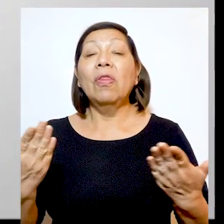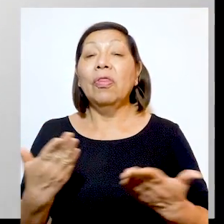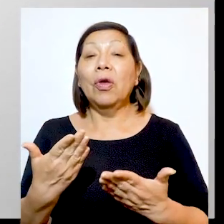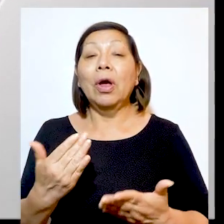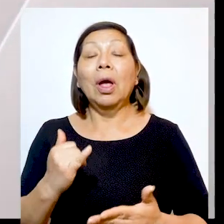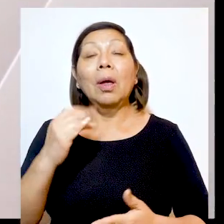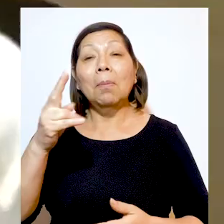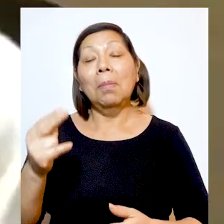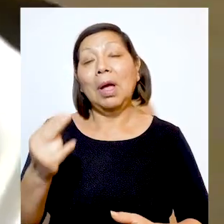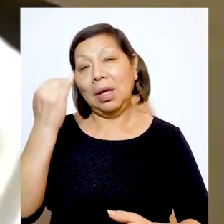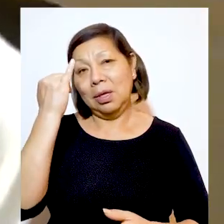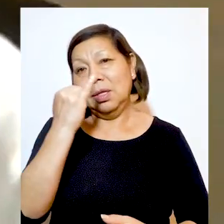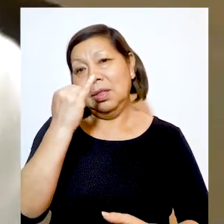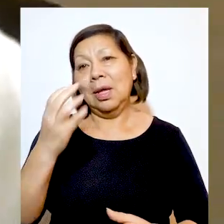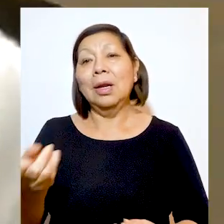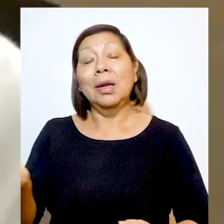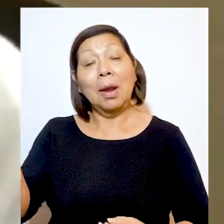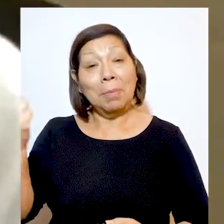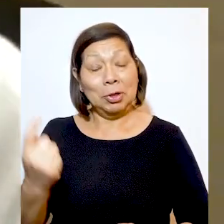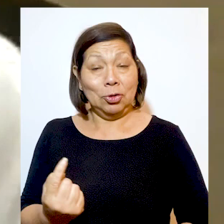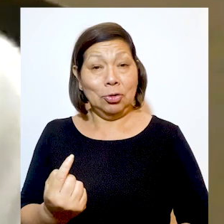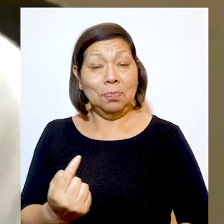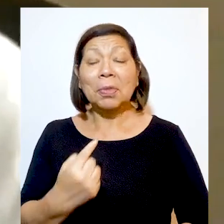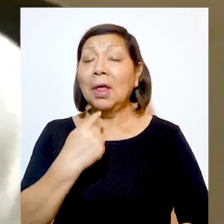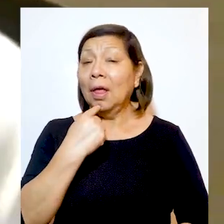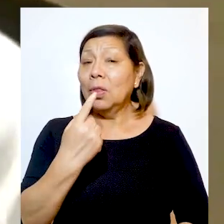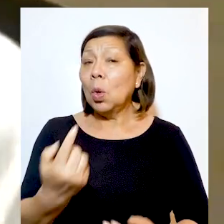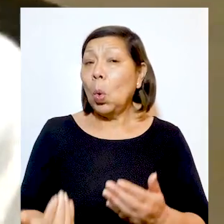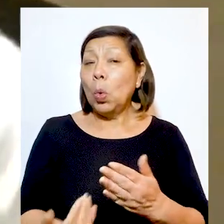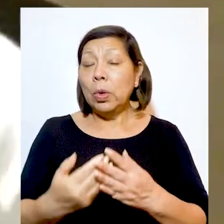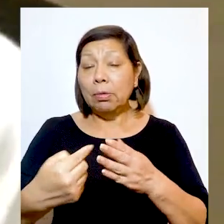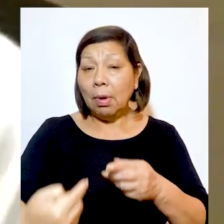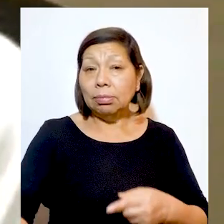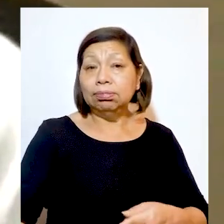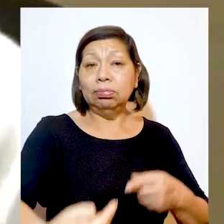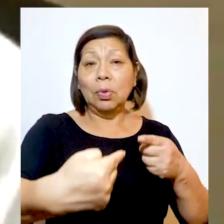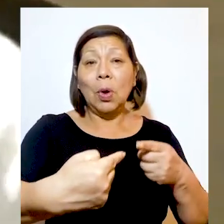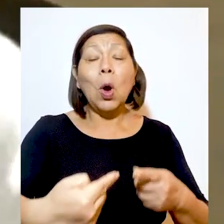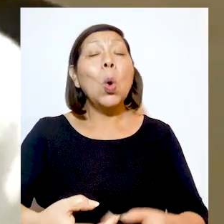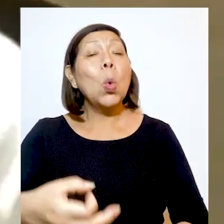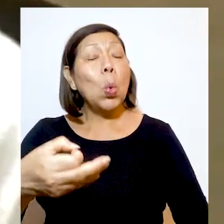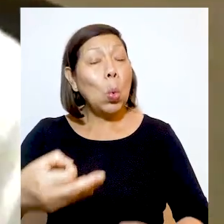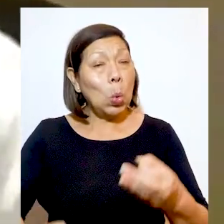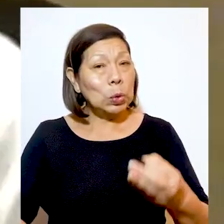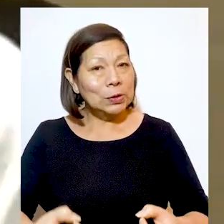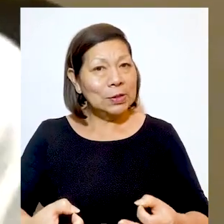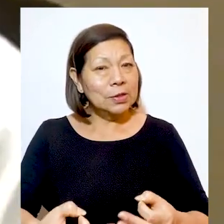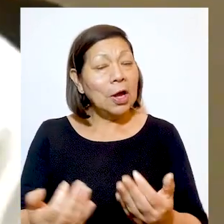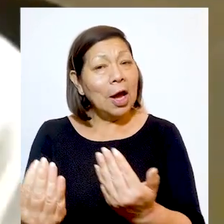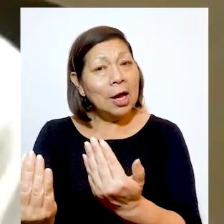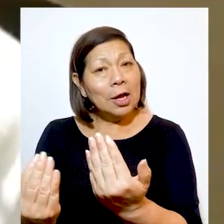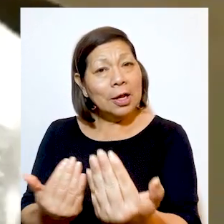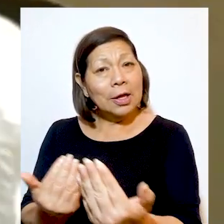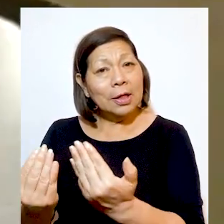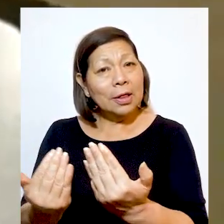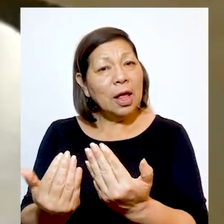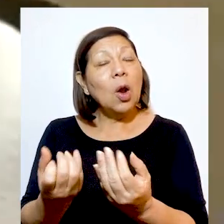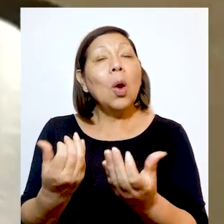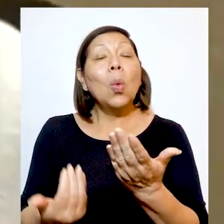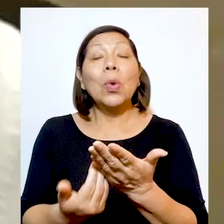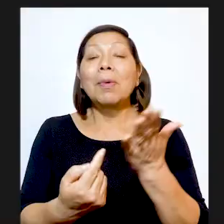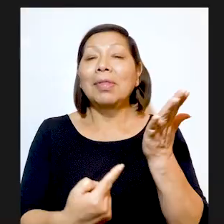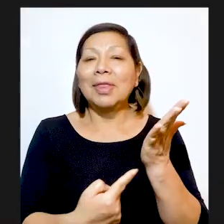de Italia. El ponente indicó que los nuevos desafíos de la justicia están relacionados a la